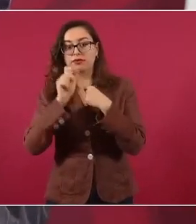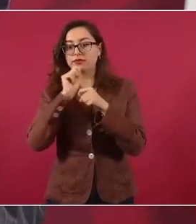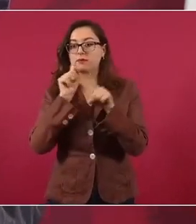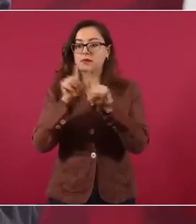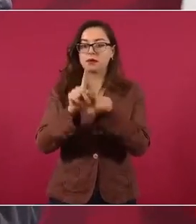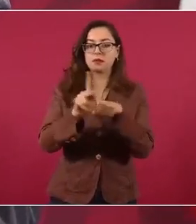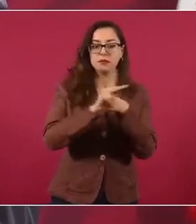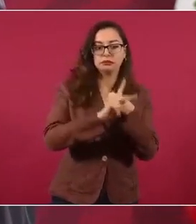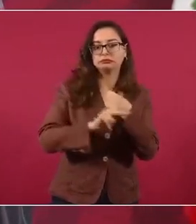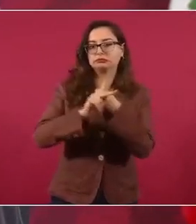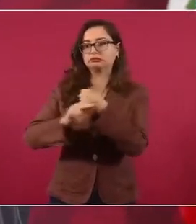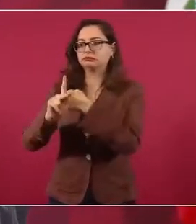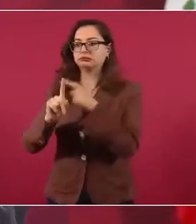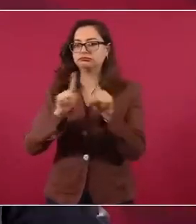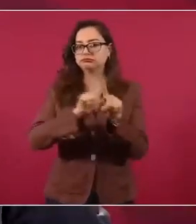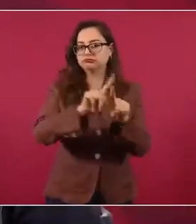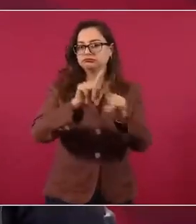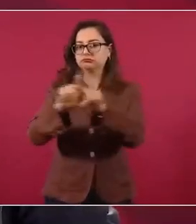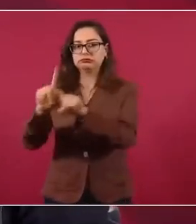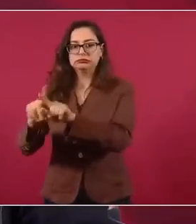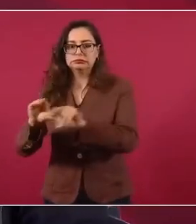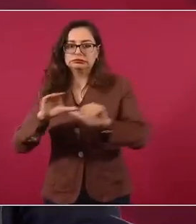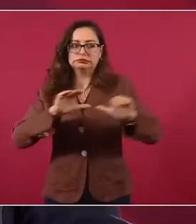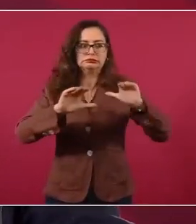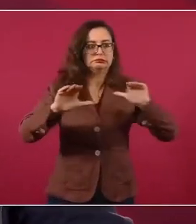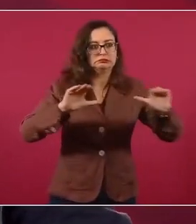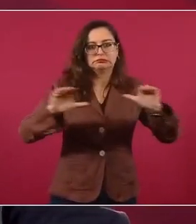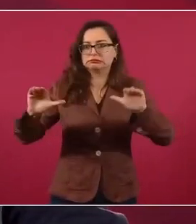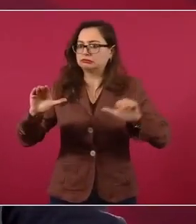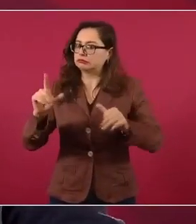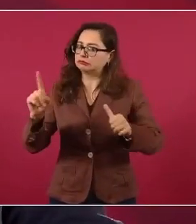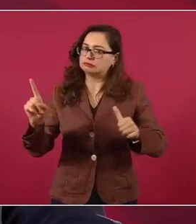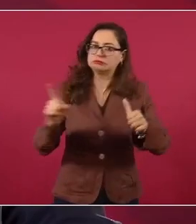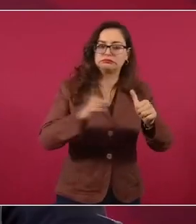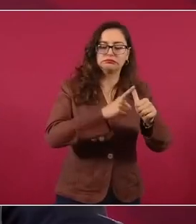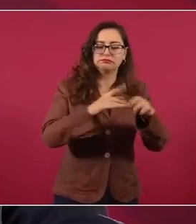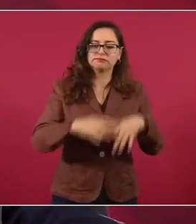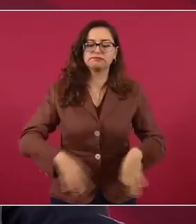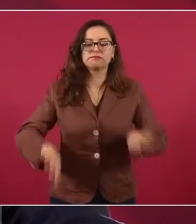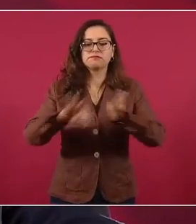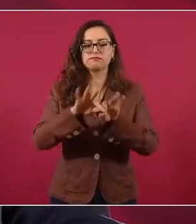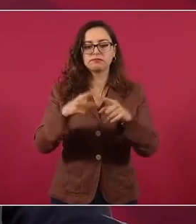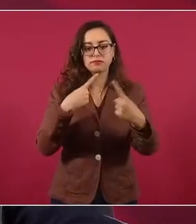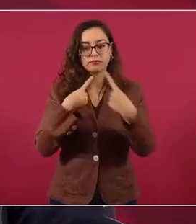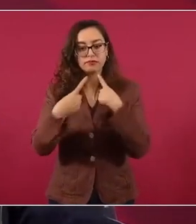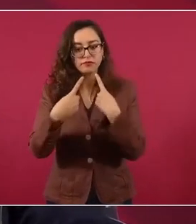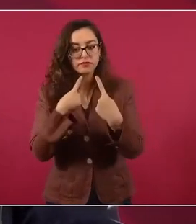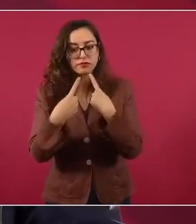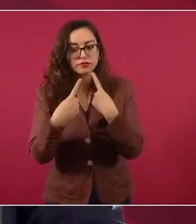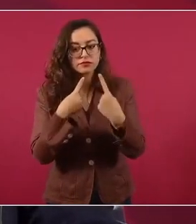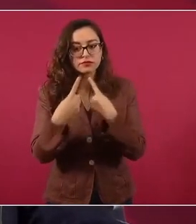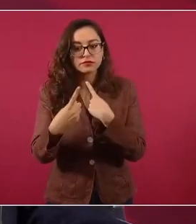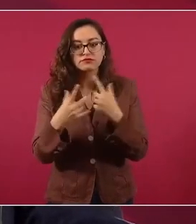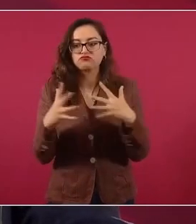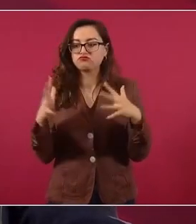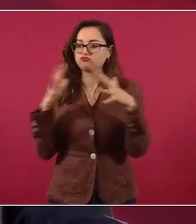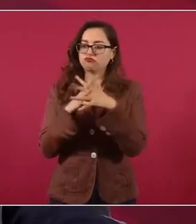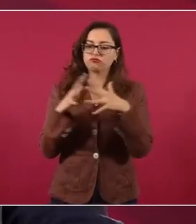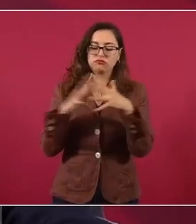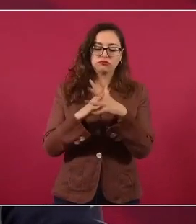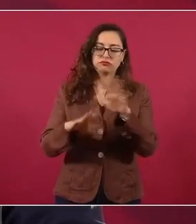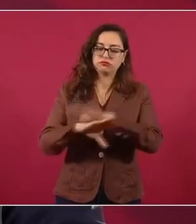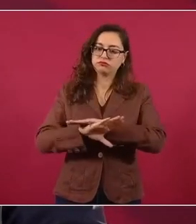para buscar el diálogo y detener la guerra.